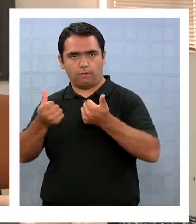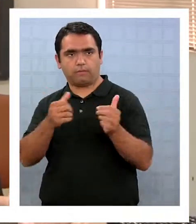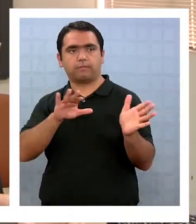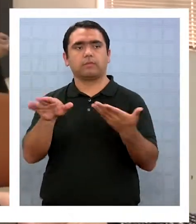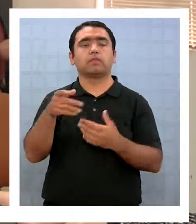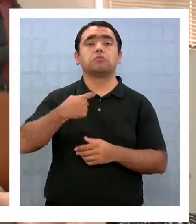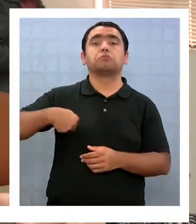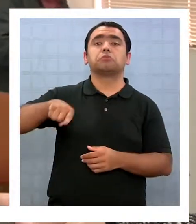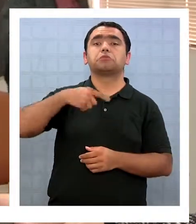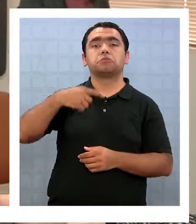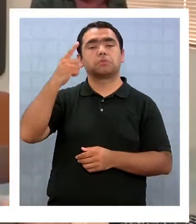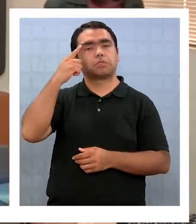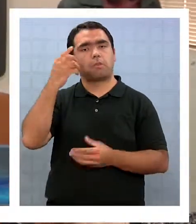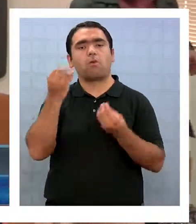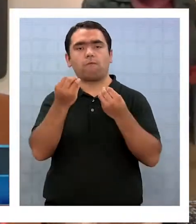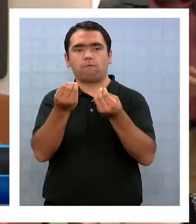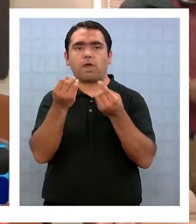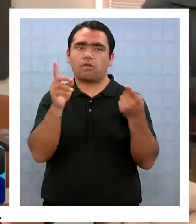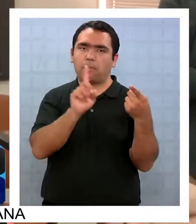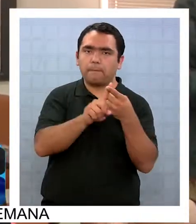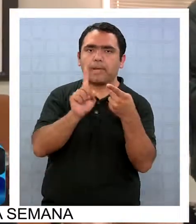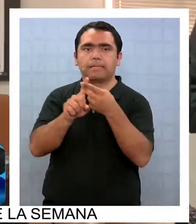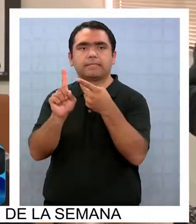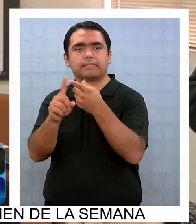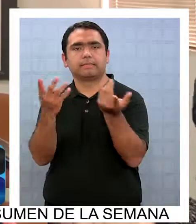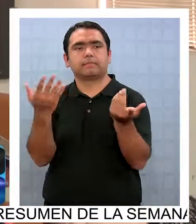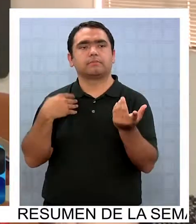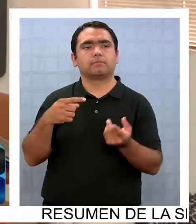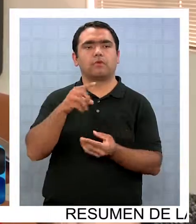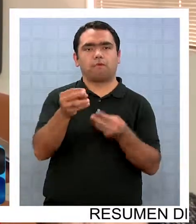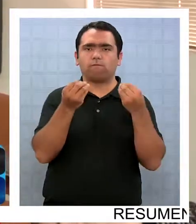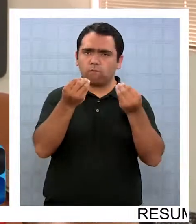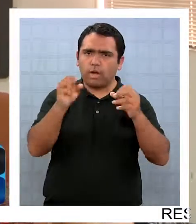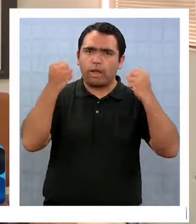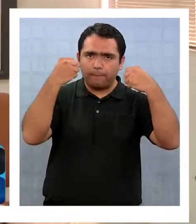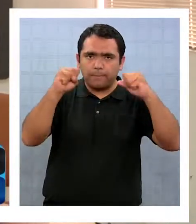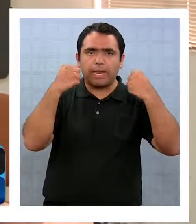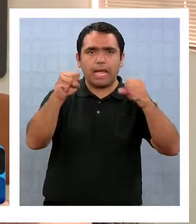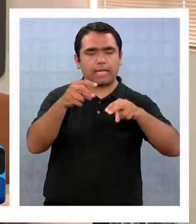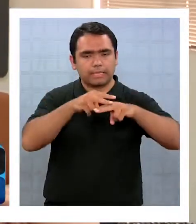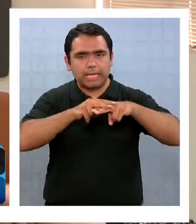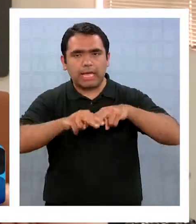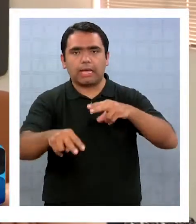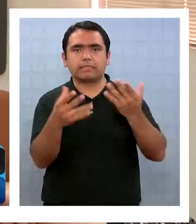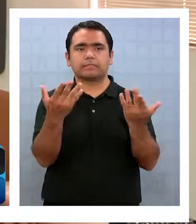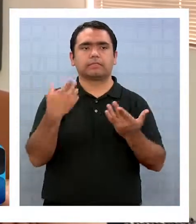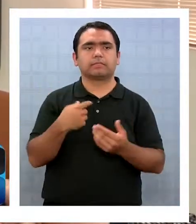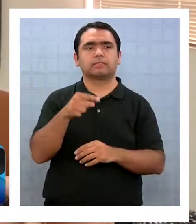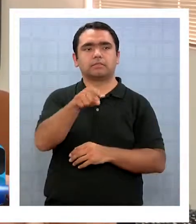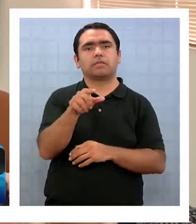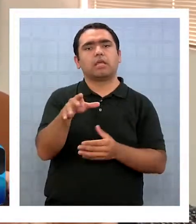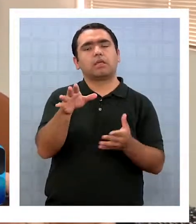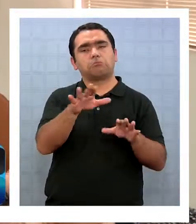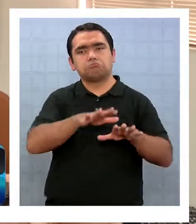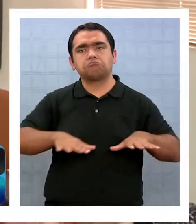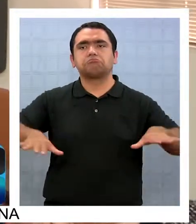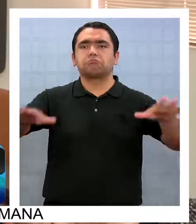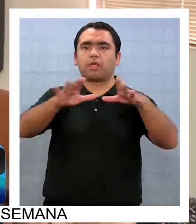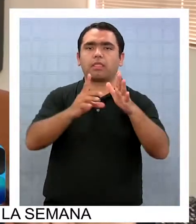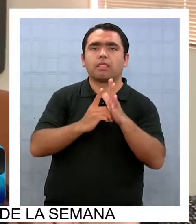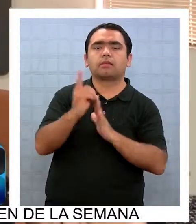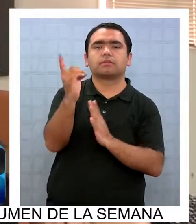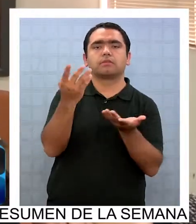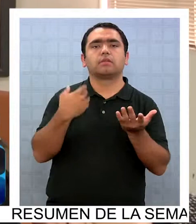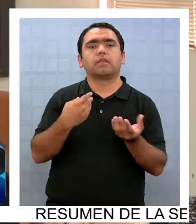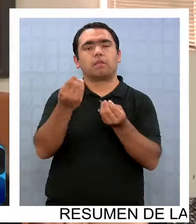una cuestión muy positiva que es destacar las buenas prácticas en su ámbito donde se desarrollan, así que la